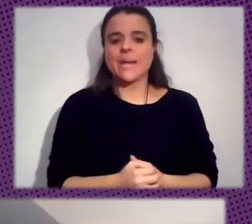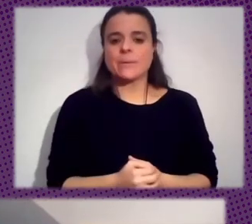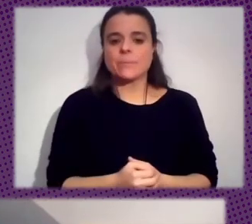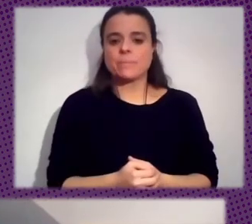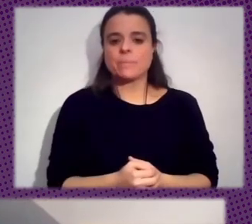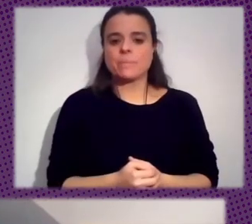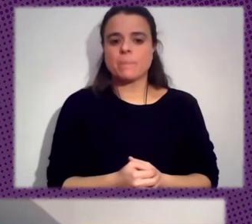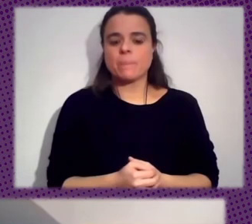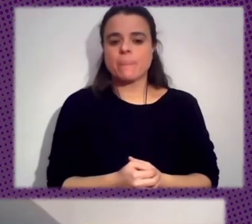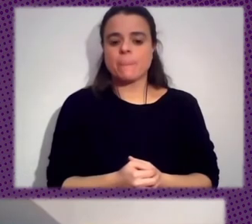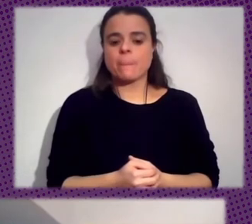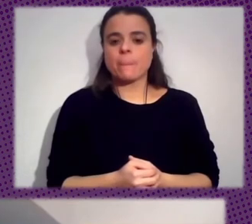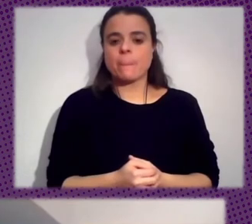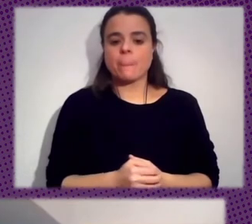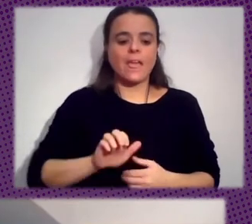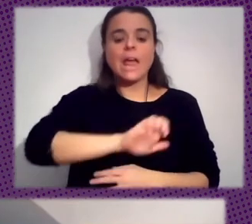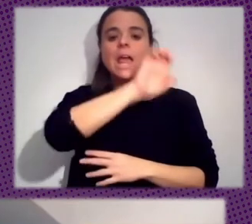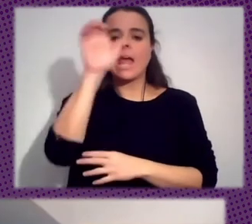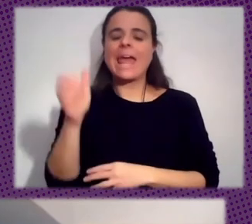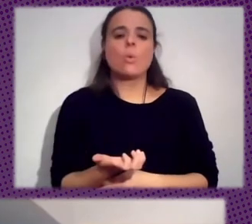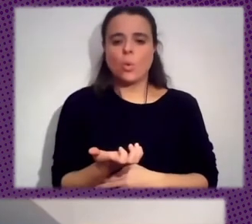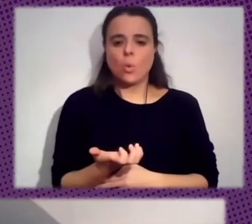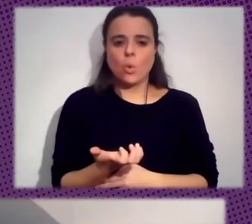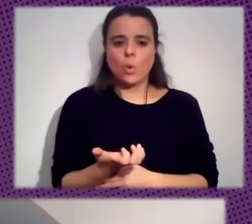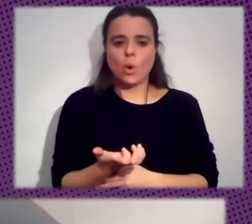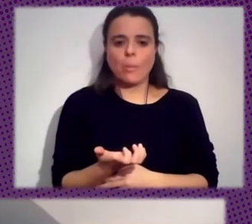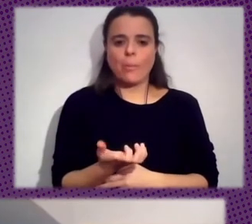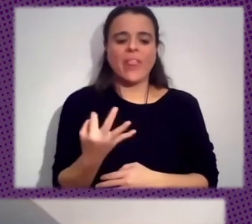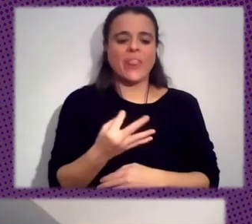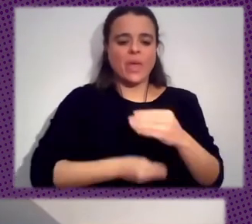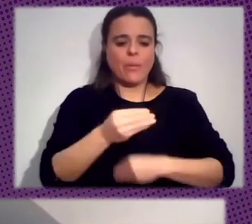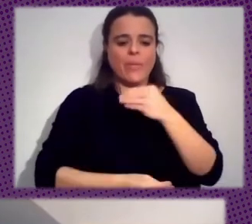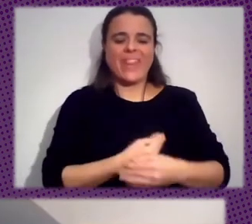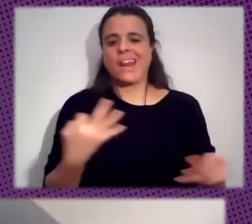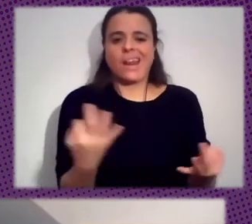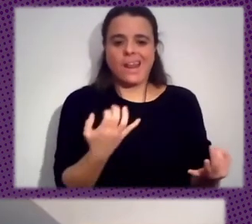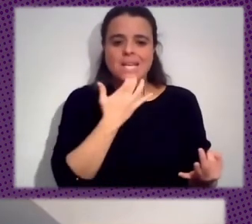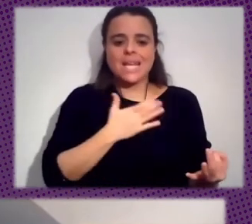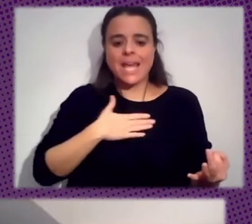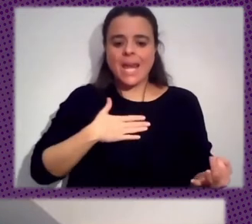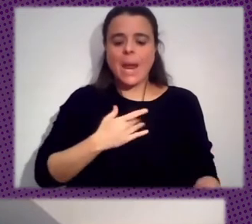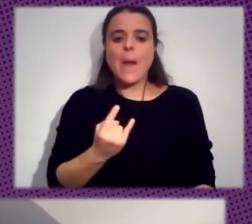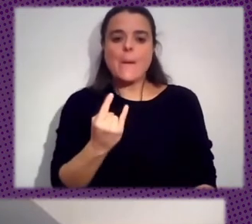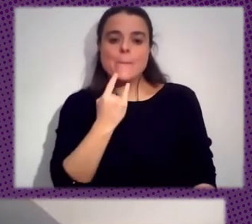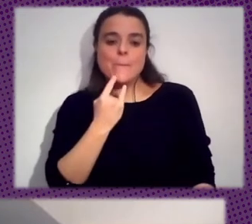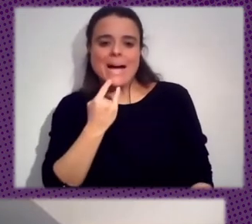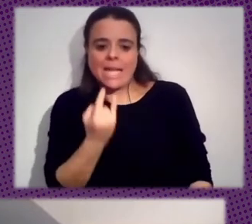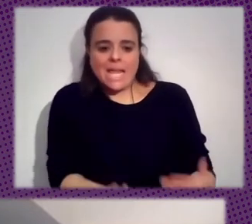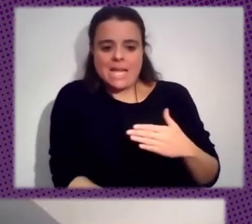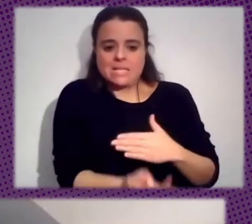Tendría Que Hacer Europa Para Poder Producir Baterías Para Todo Tipo De